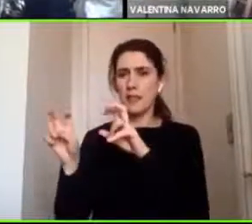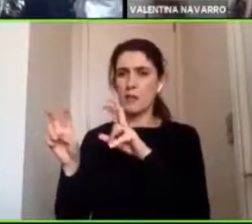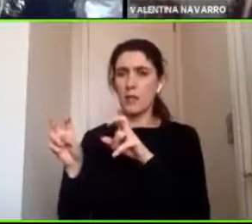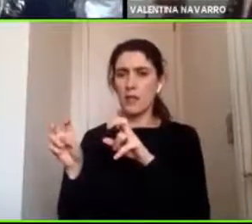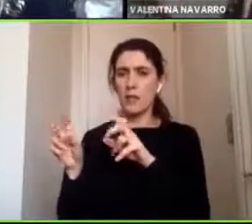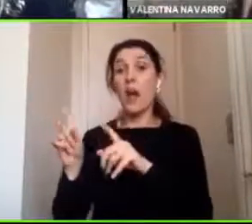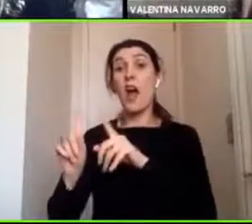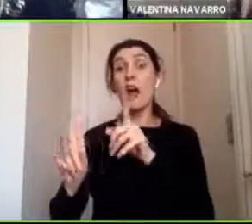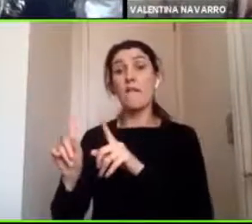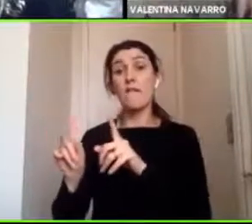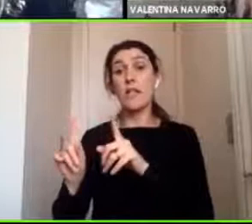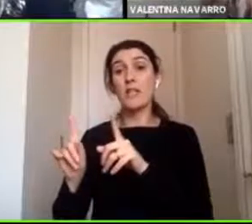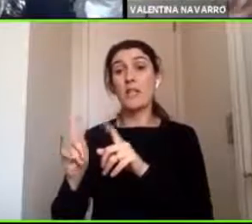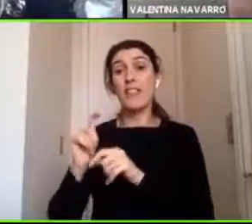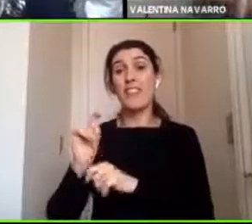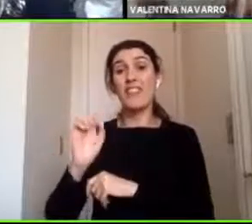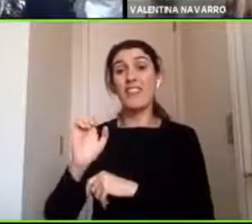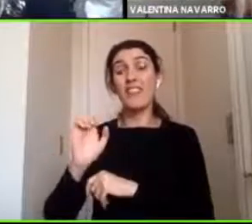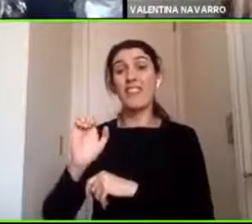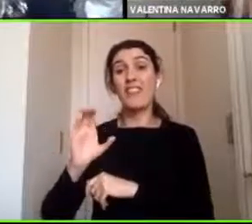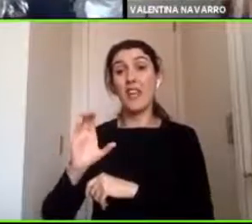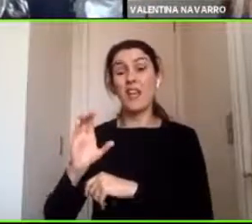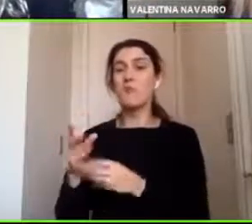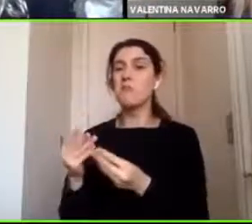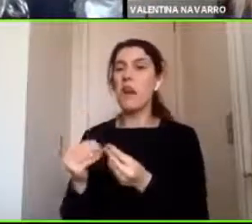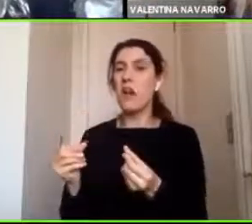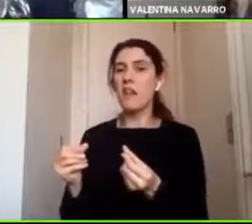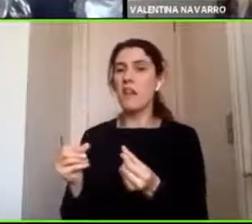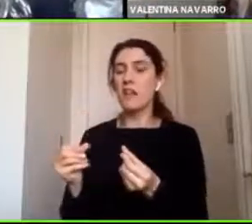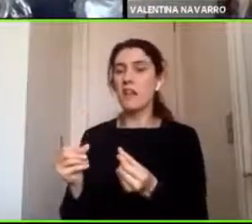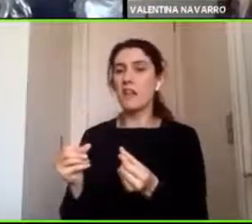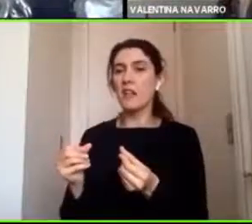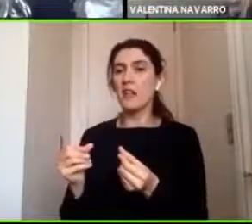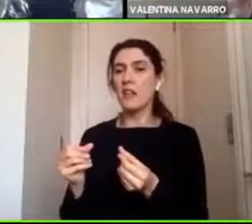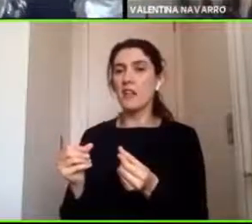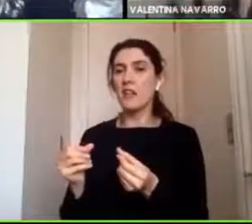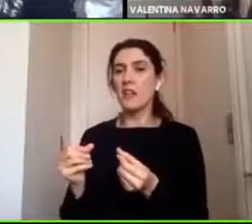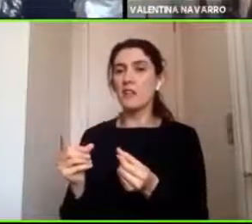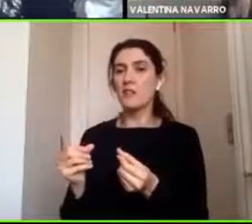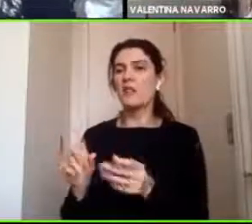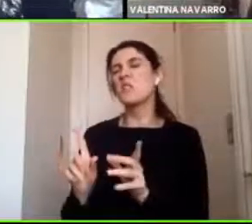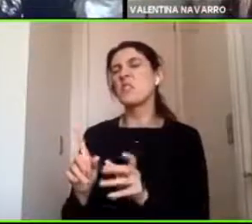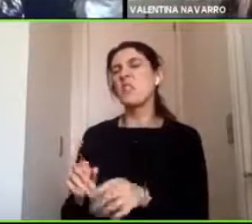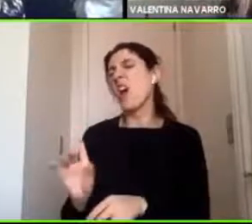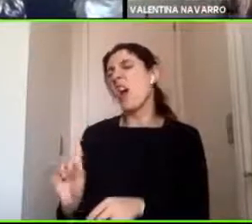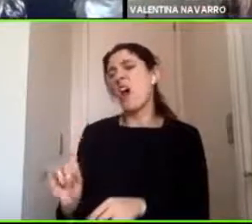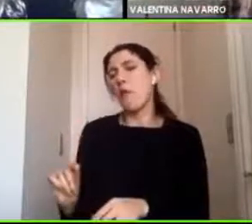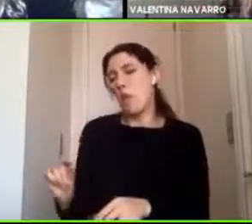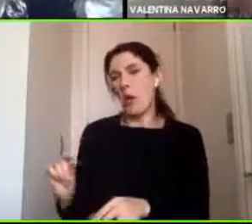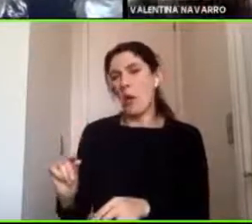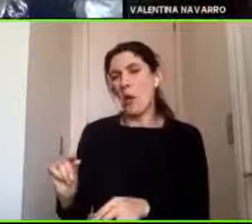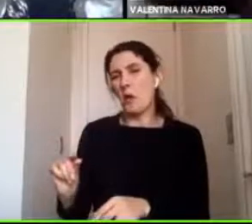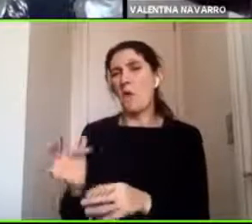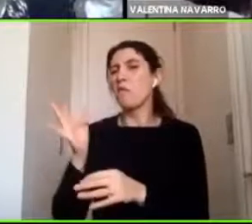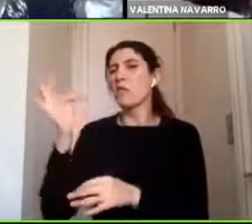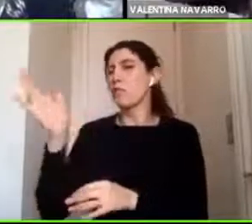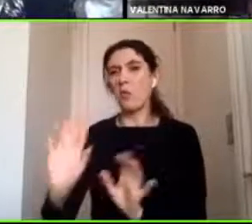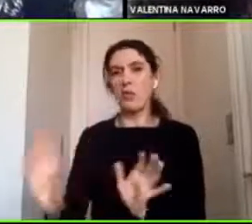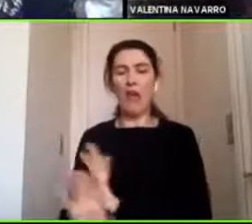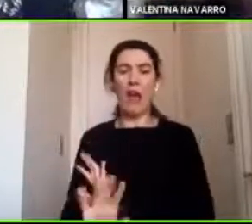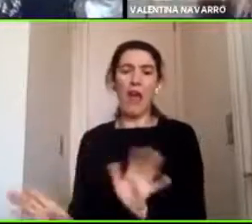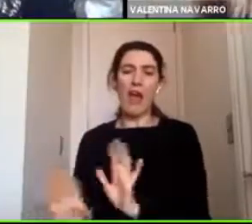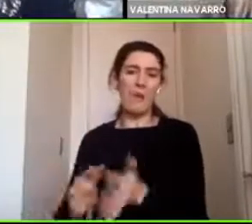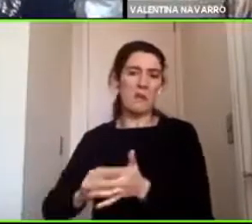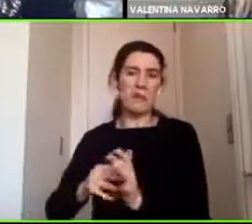veces piensa que un TEC leve en general no como que un poco no va a pasar nada y a la larga en verdad